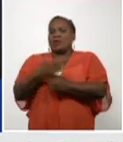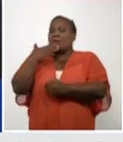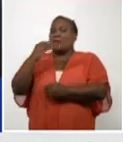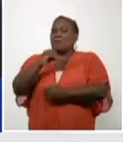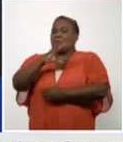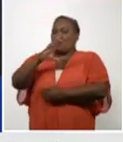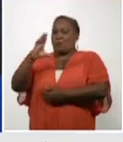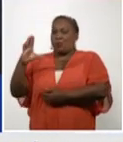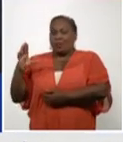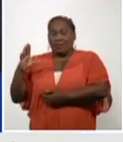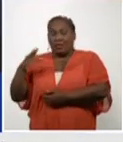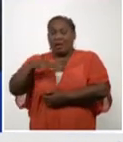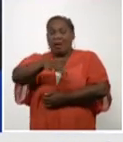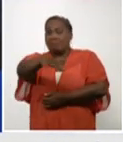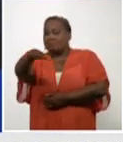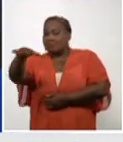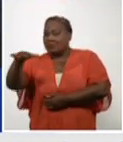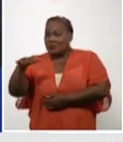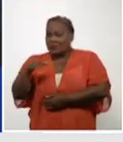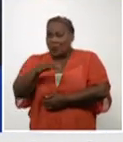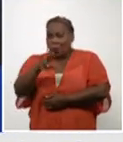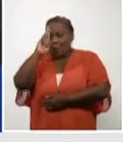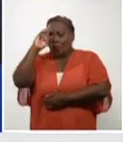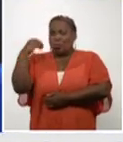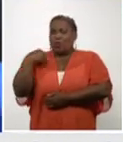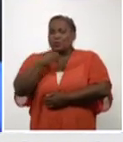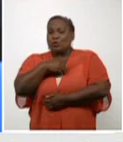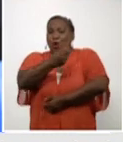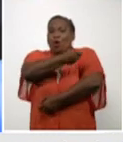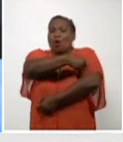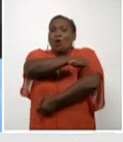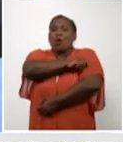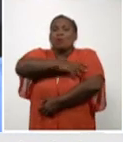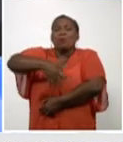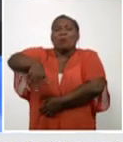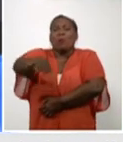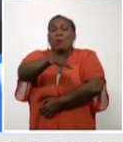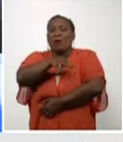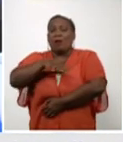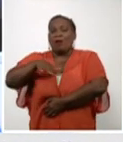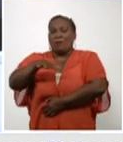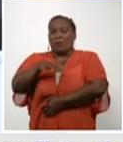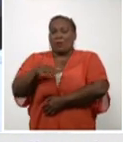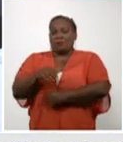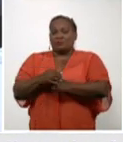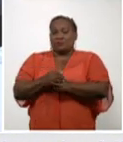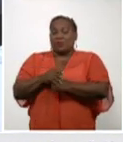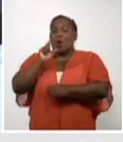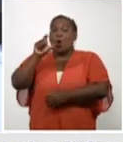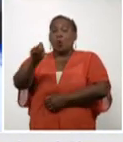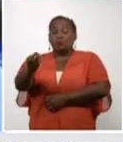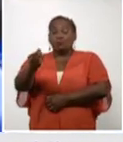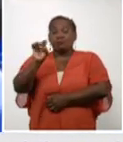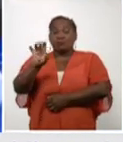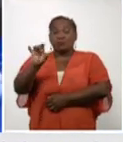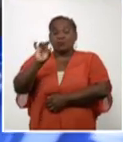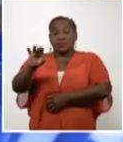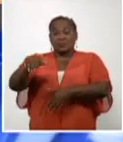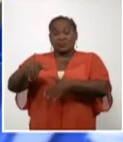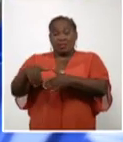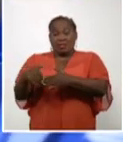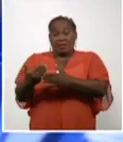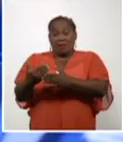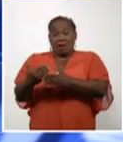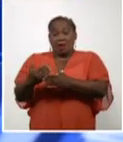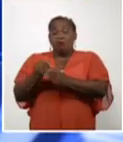días para el doctor Durán, buenos días para toda la población que nos escuche. En los últimos 15 días ha reportado un total